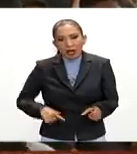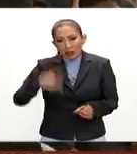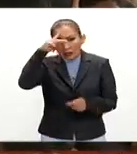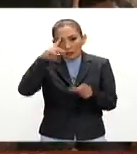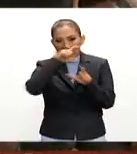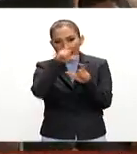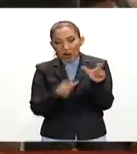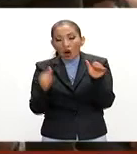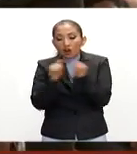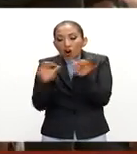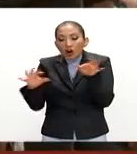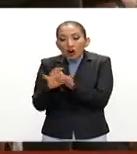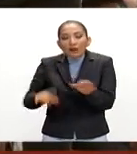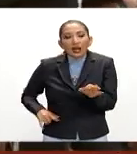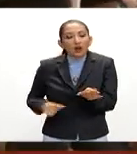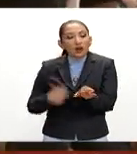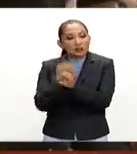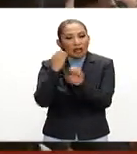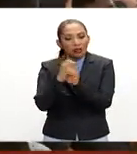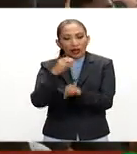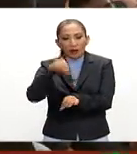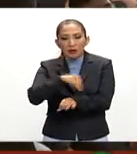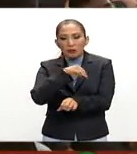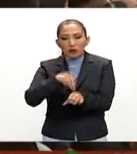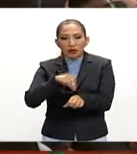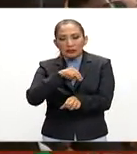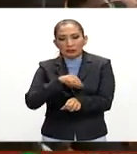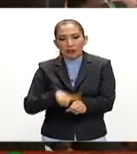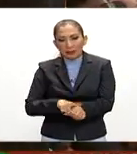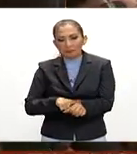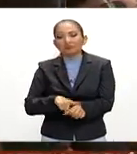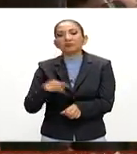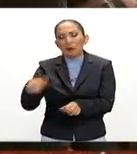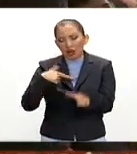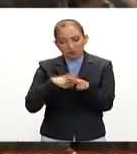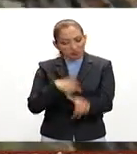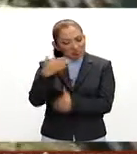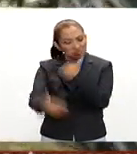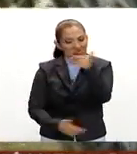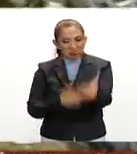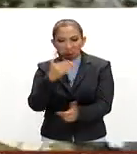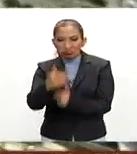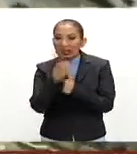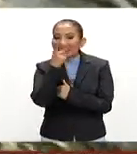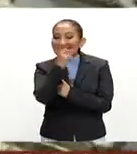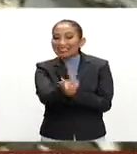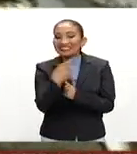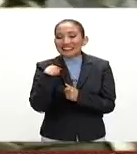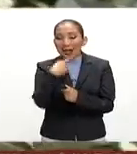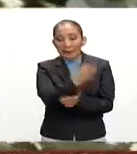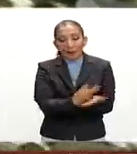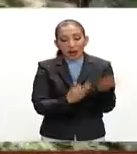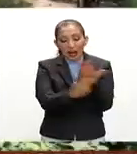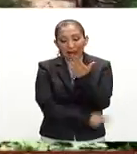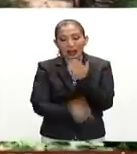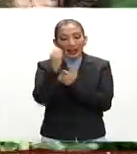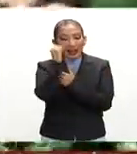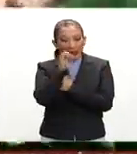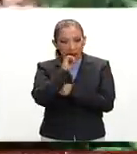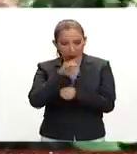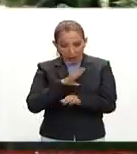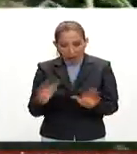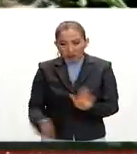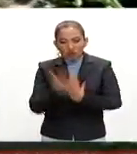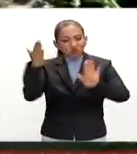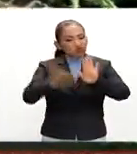República, junto con el gobierno del Estado y el gobierno municipal. Pero vamos avanzando. Señaló que el plan Guerrero también contempla acciones